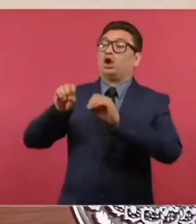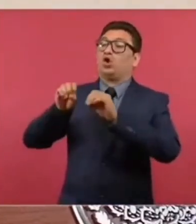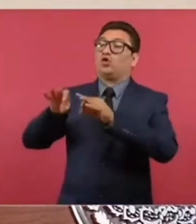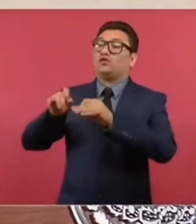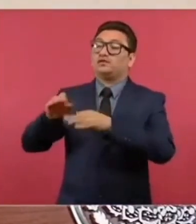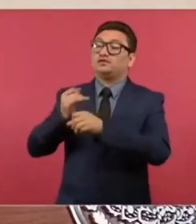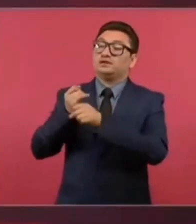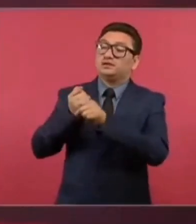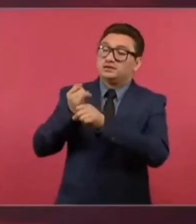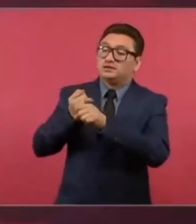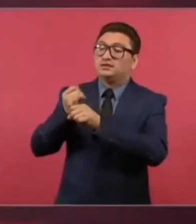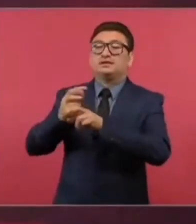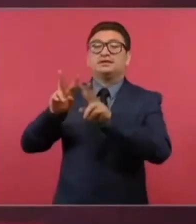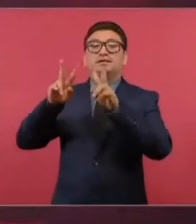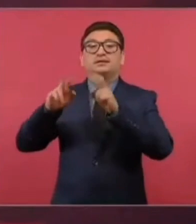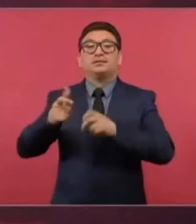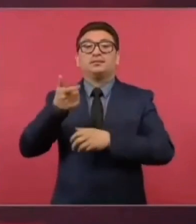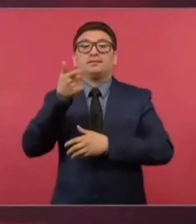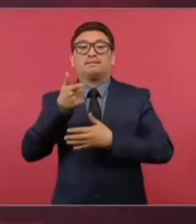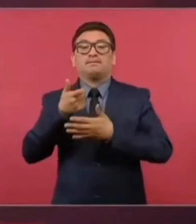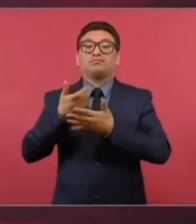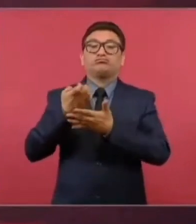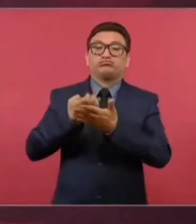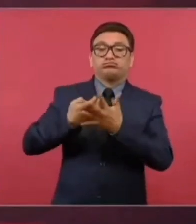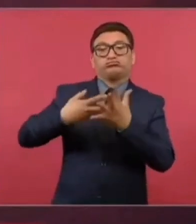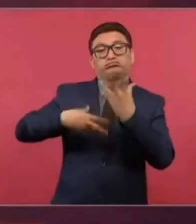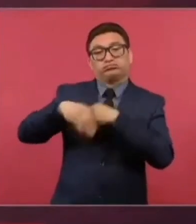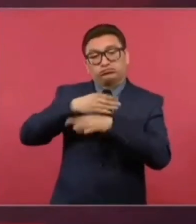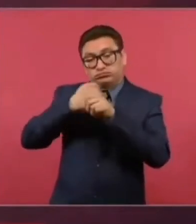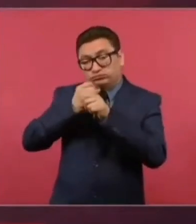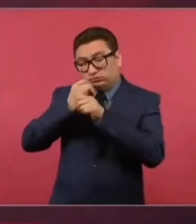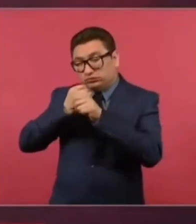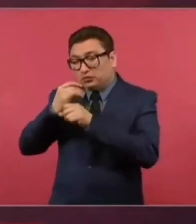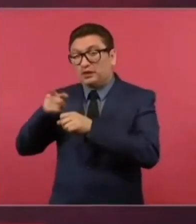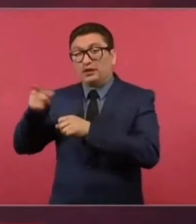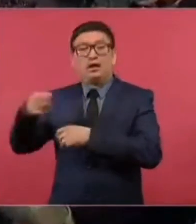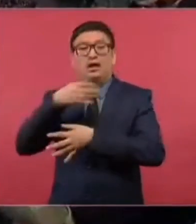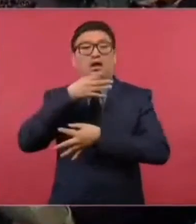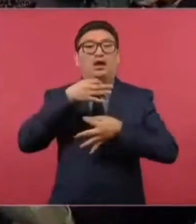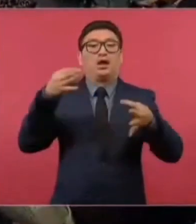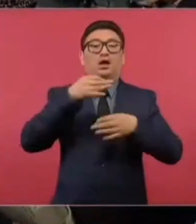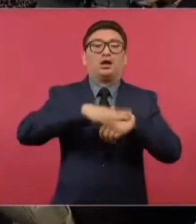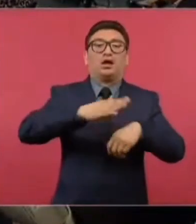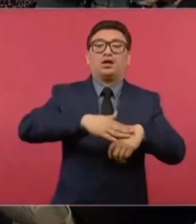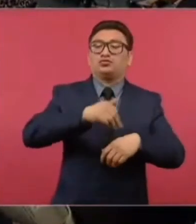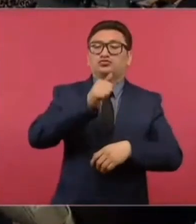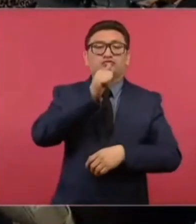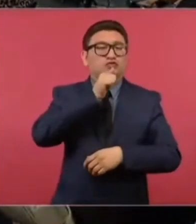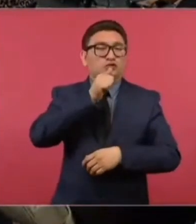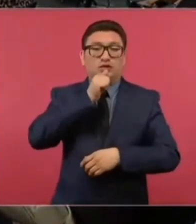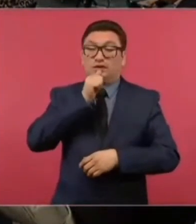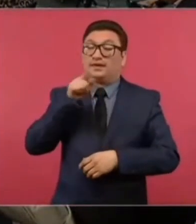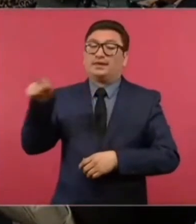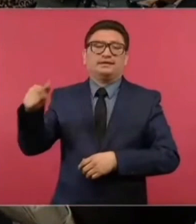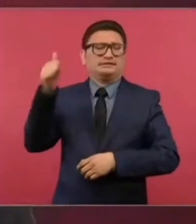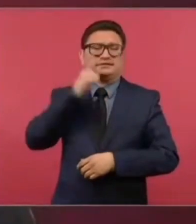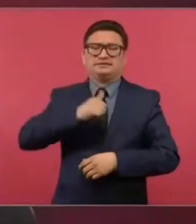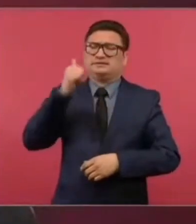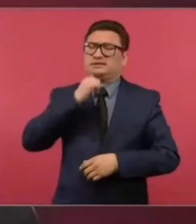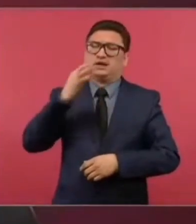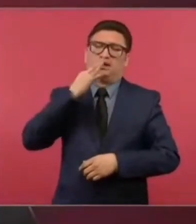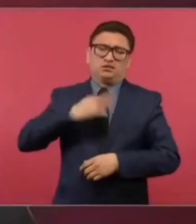Financiera no ha reportado nada. A mí me informan